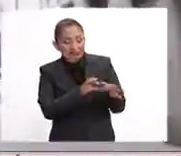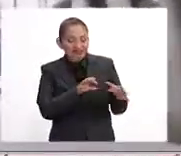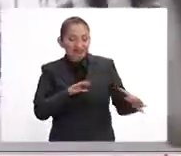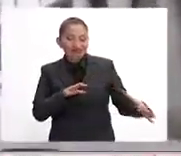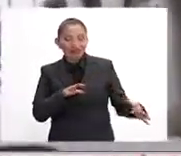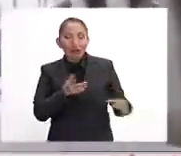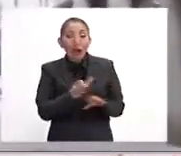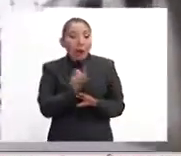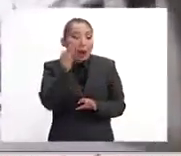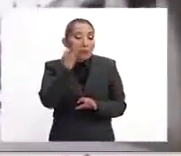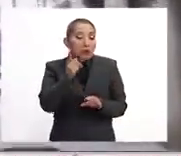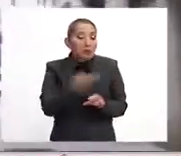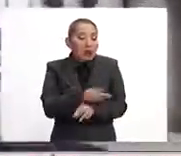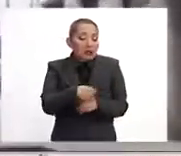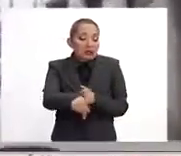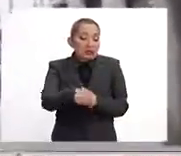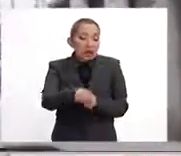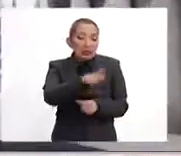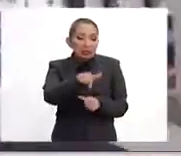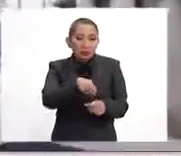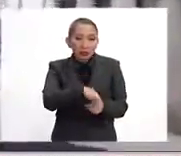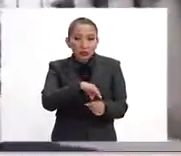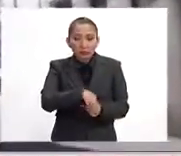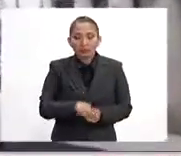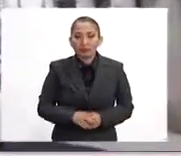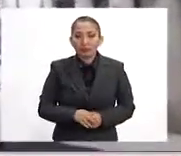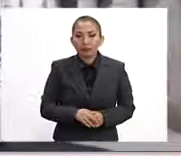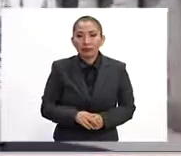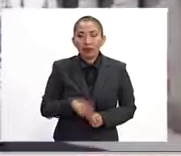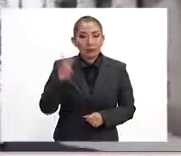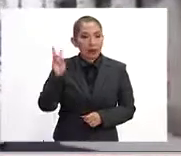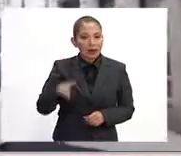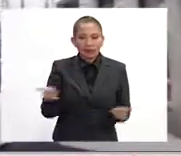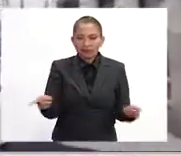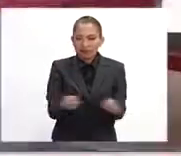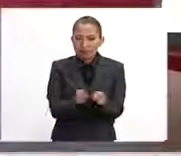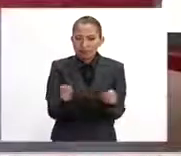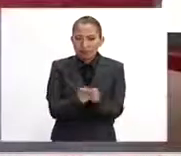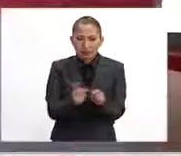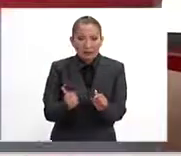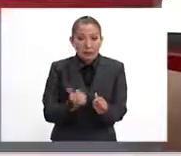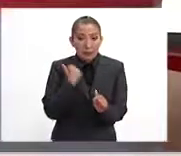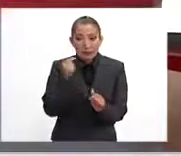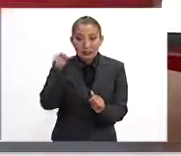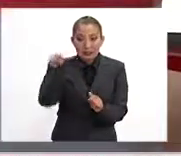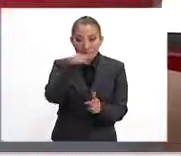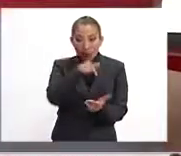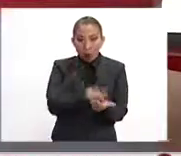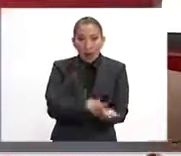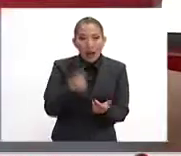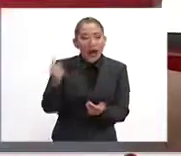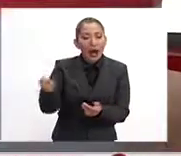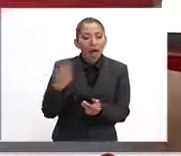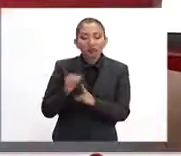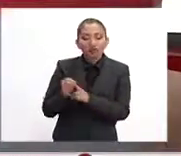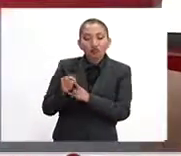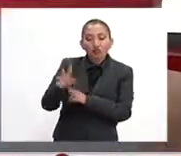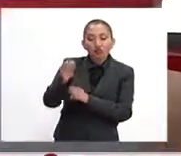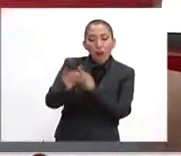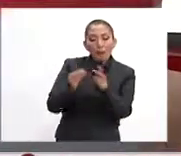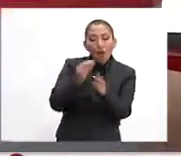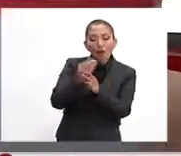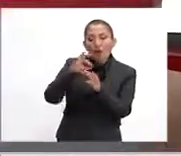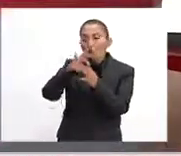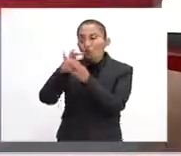Ya veremos qué sucede, Omar, Pati, después de estas elecciones. Y ahora sí, brevísimo, Javier, aprovechando que estás ahí, el impacto en este mundo